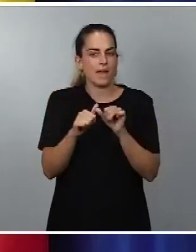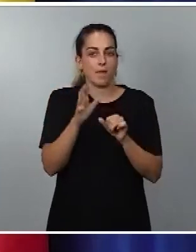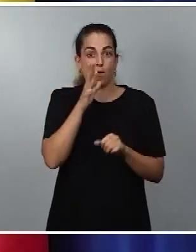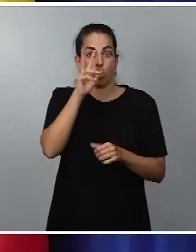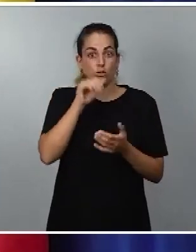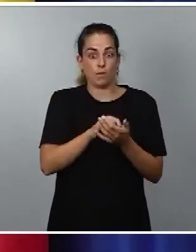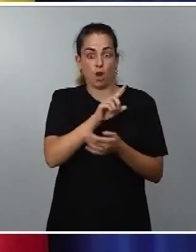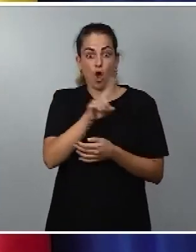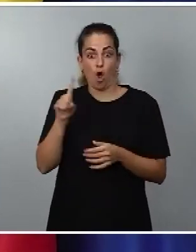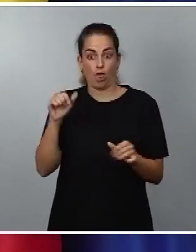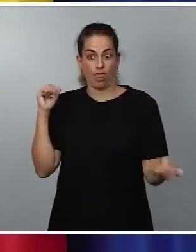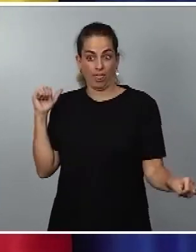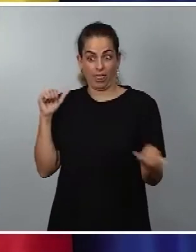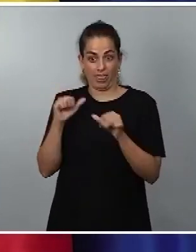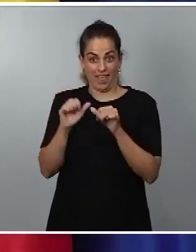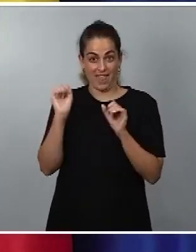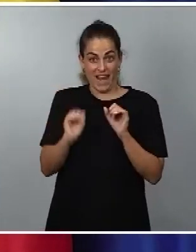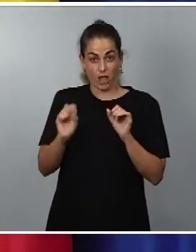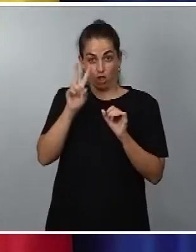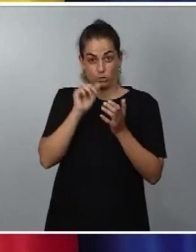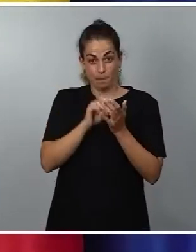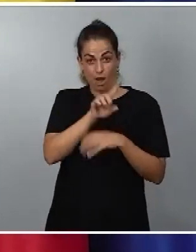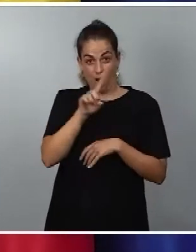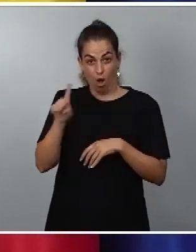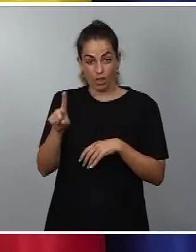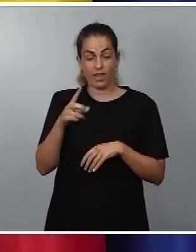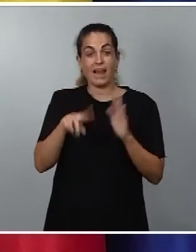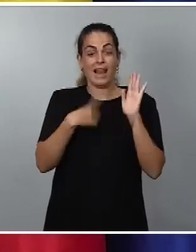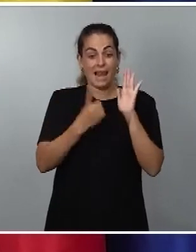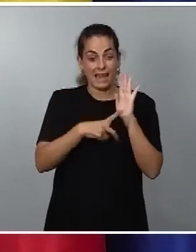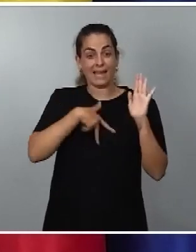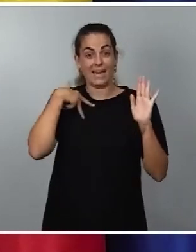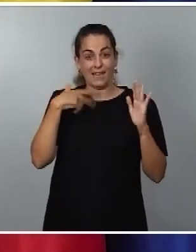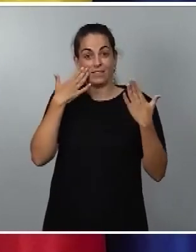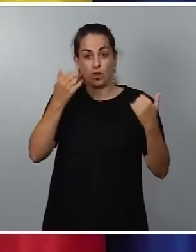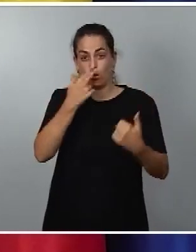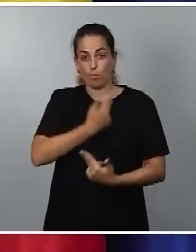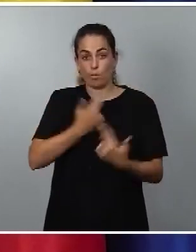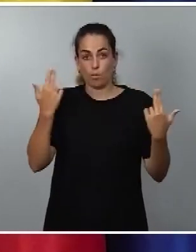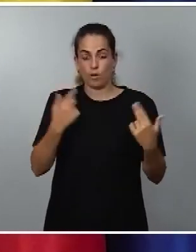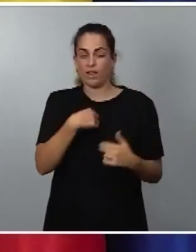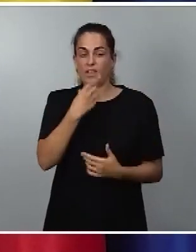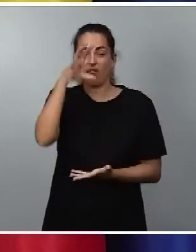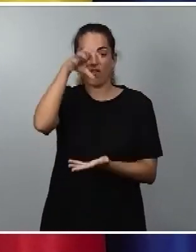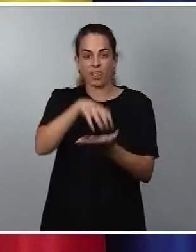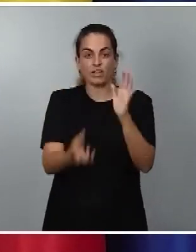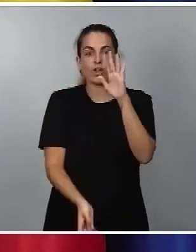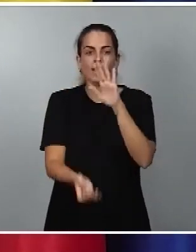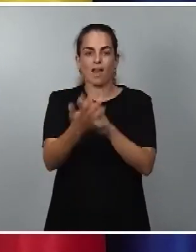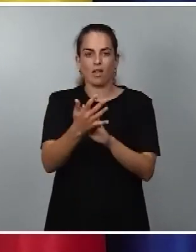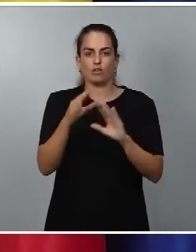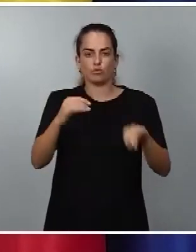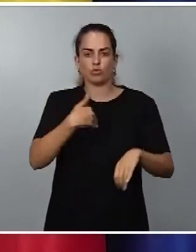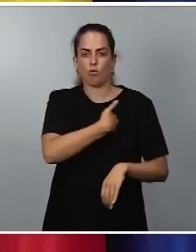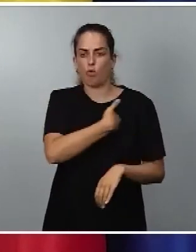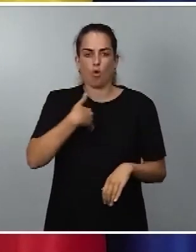digo bien, año 2011, la Ley General de Salud Pública estableció la creación de este centro, si bien con unas funciones muy acotadas y